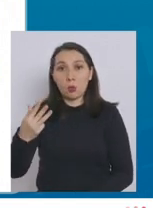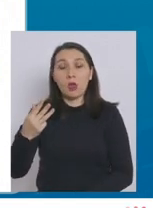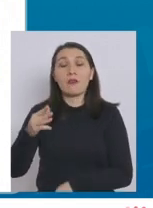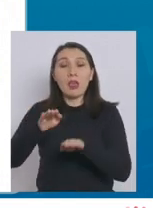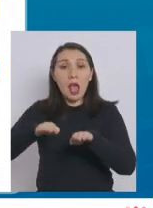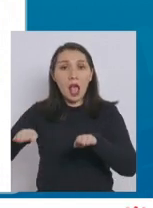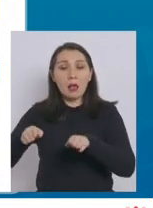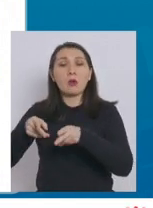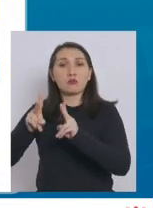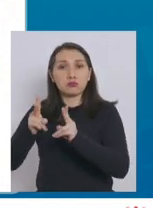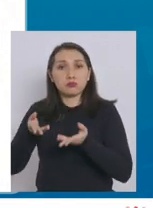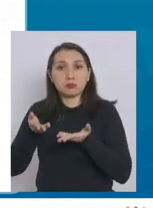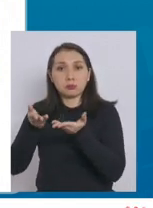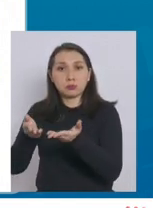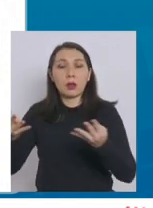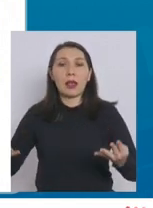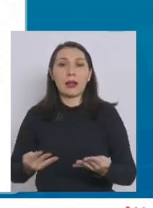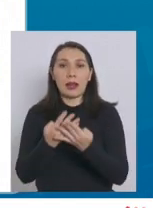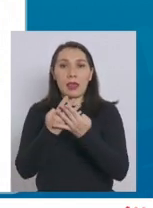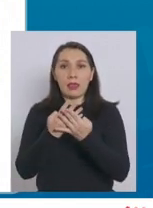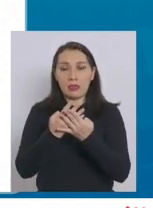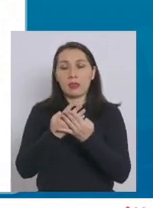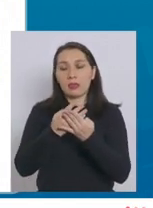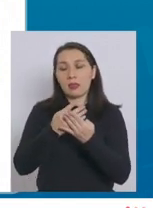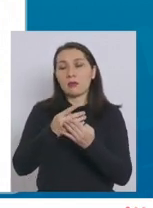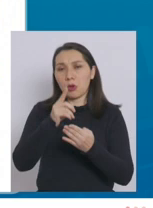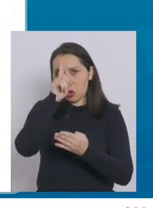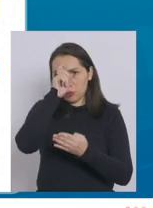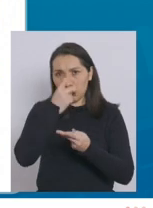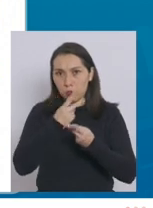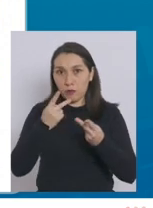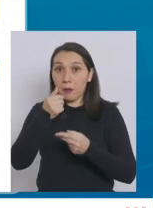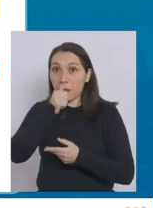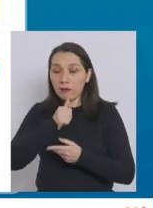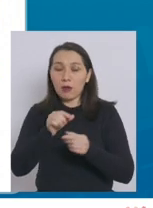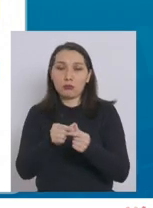críticas disponibles en la red integrada a lo largo del país.